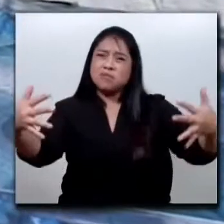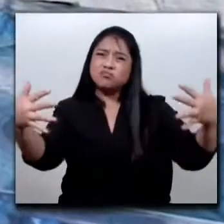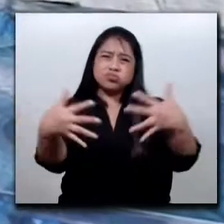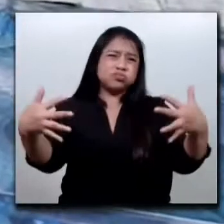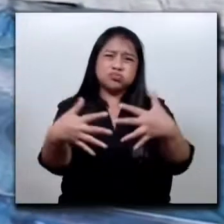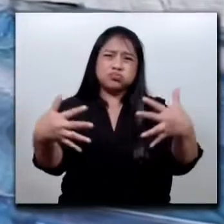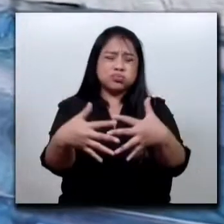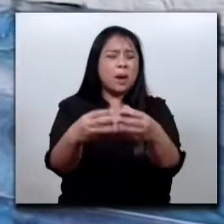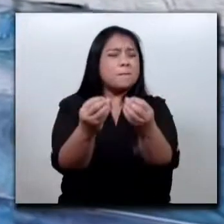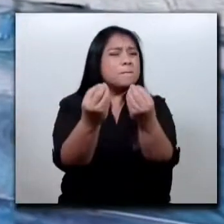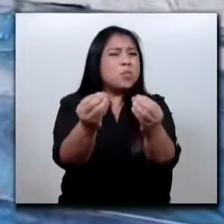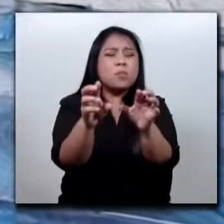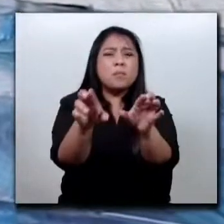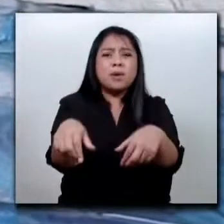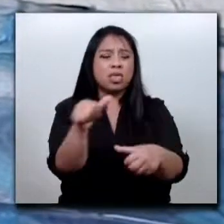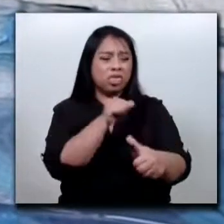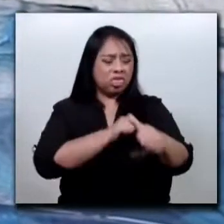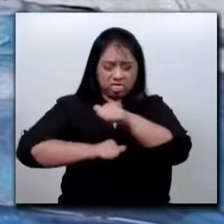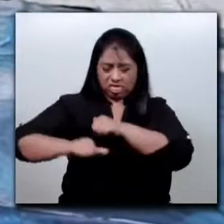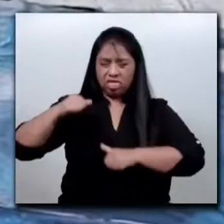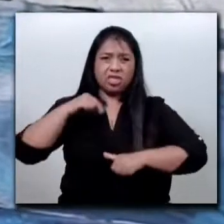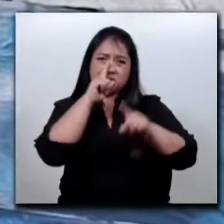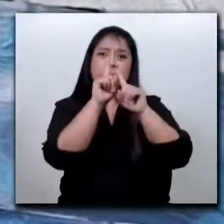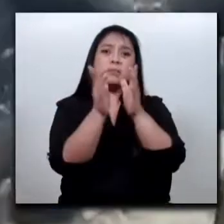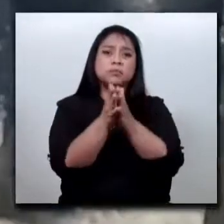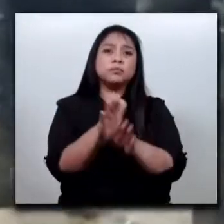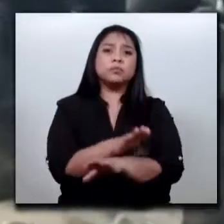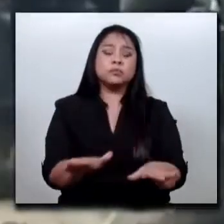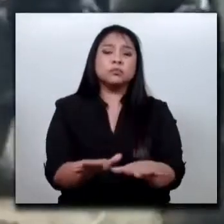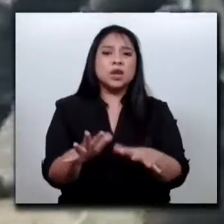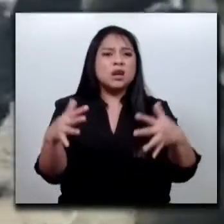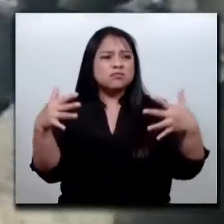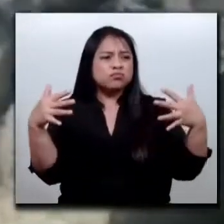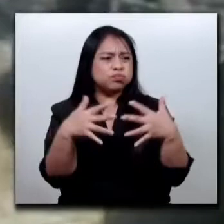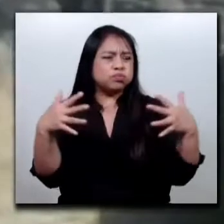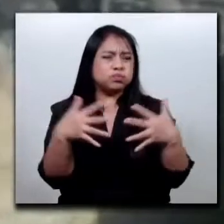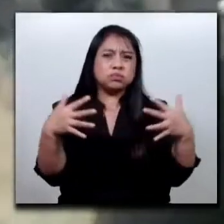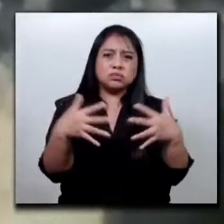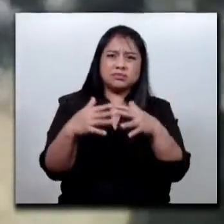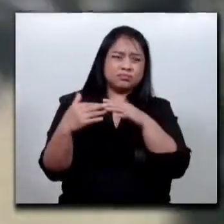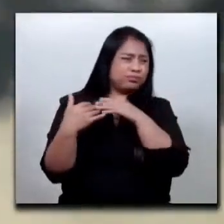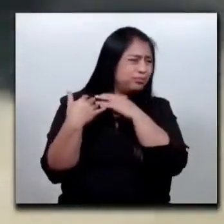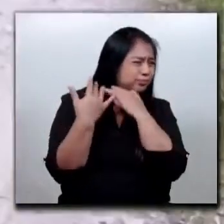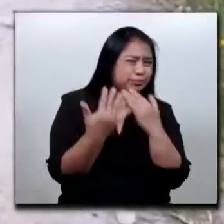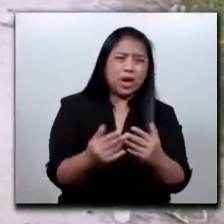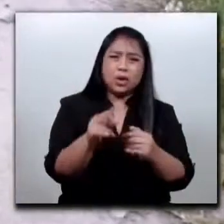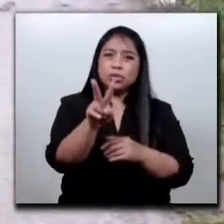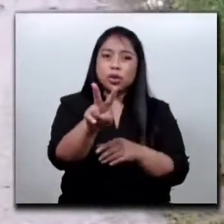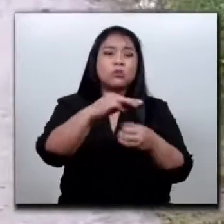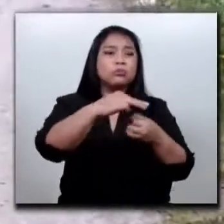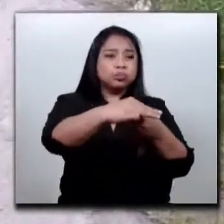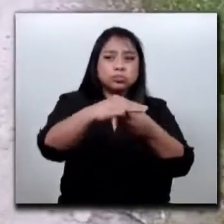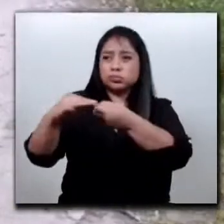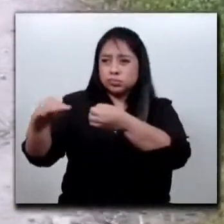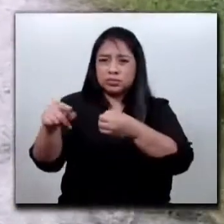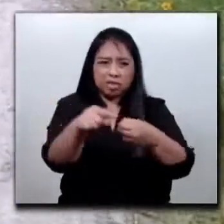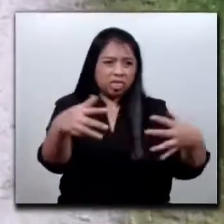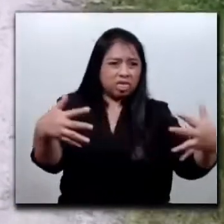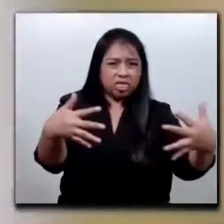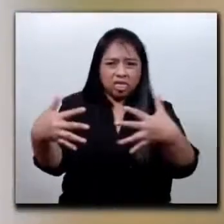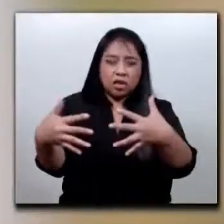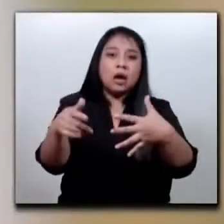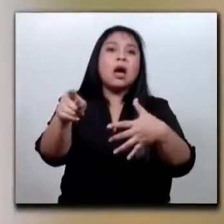heridos y fallecidos. Los enfrentamientos armados que han surgido entre los dos municipios han sido aprovechados por el crimen